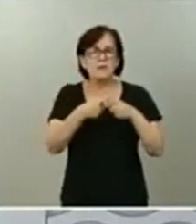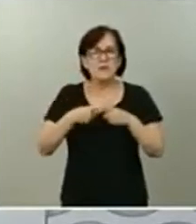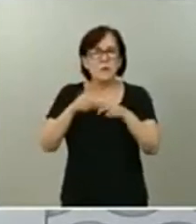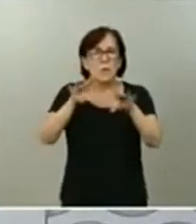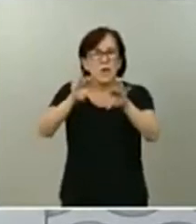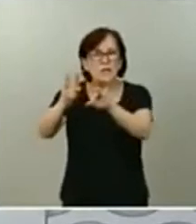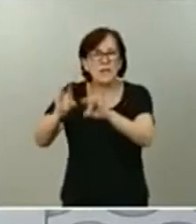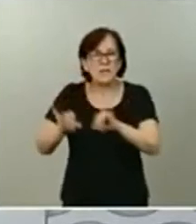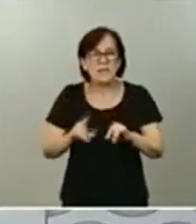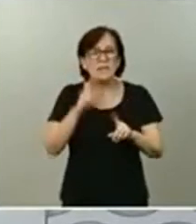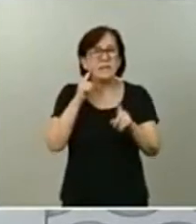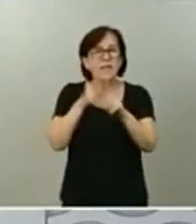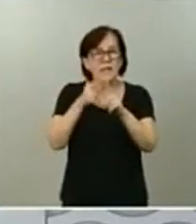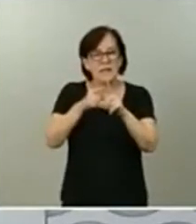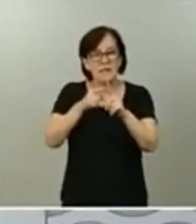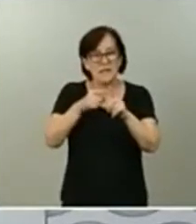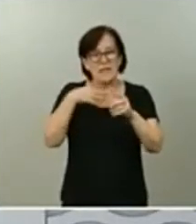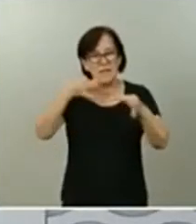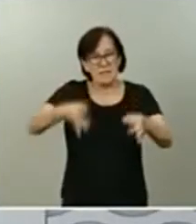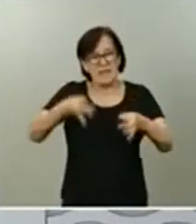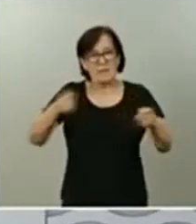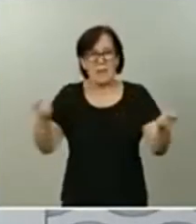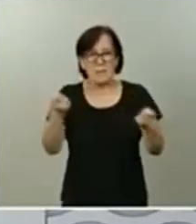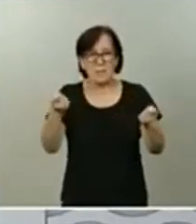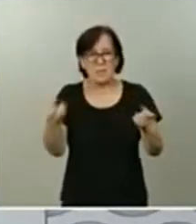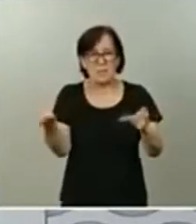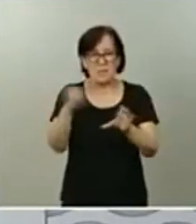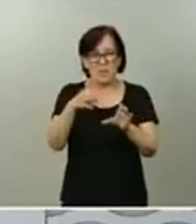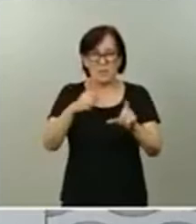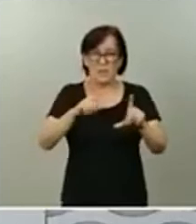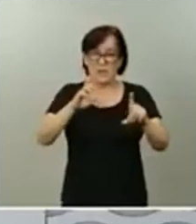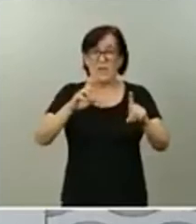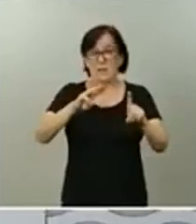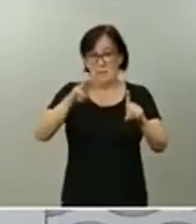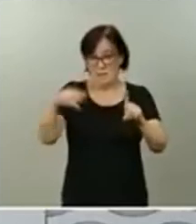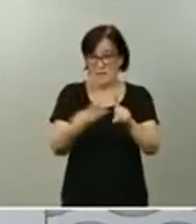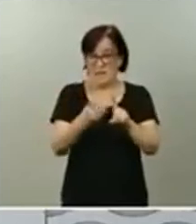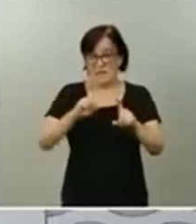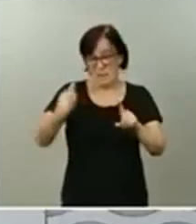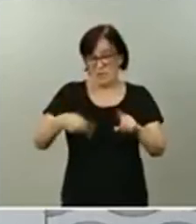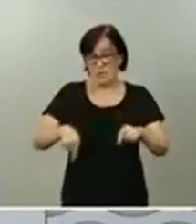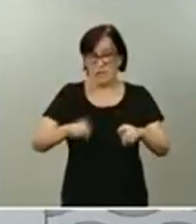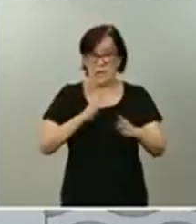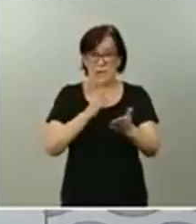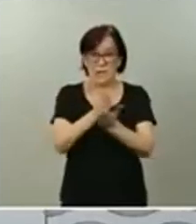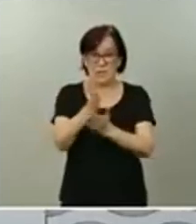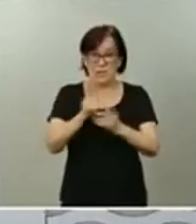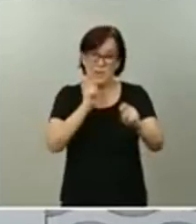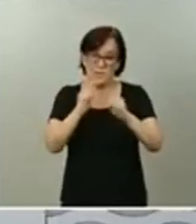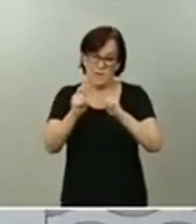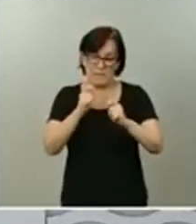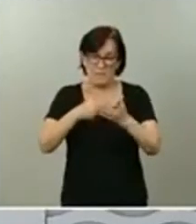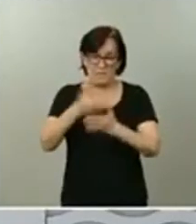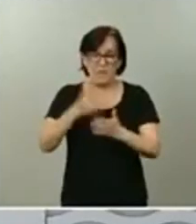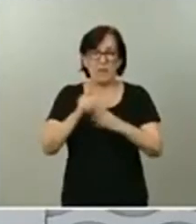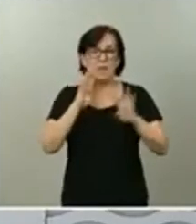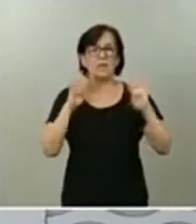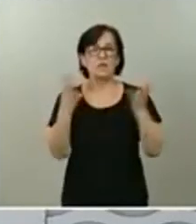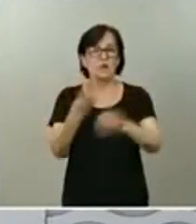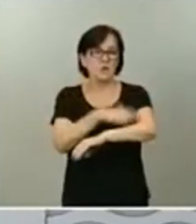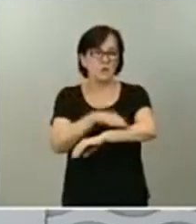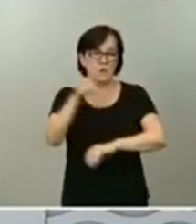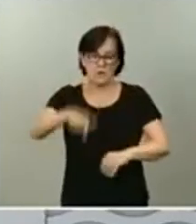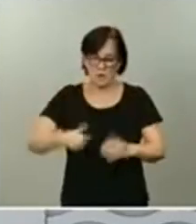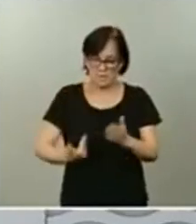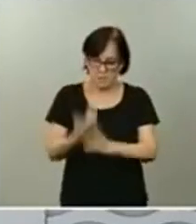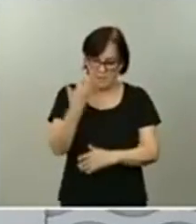referencia que siempre se publica tras esta misma rueda de prensa. El Consejo de Ministros esta mañana, igualmente,